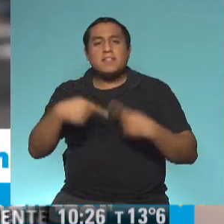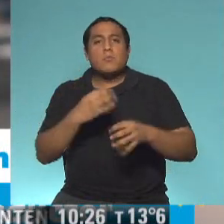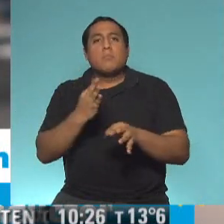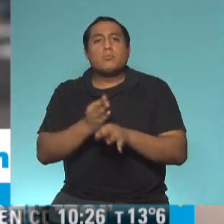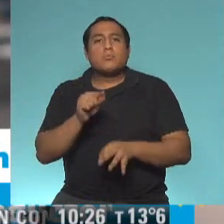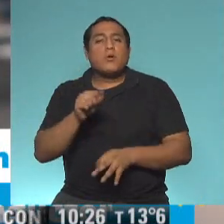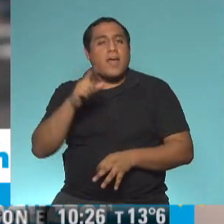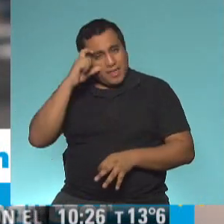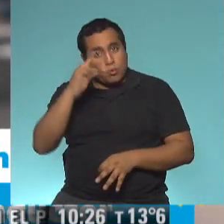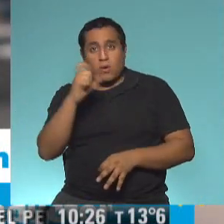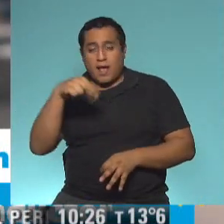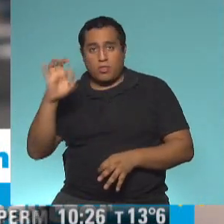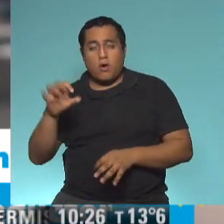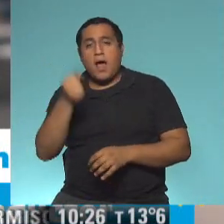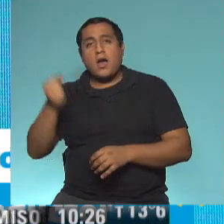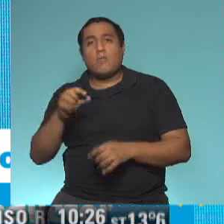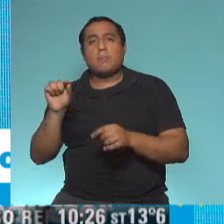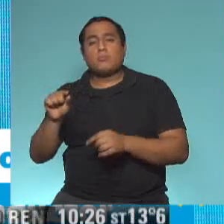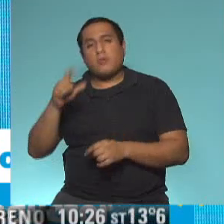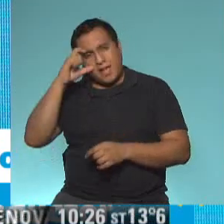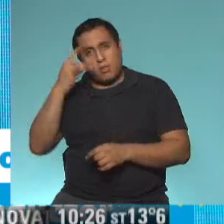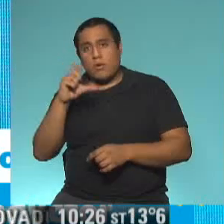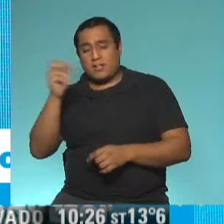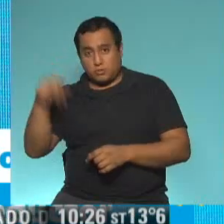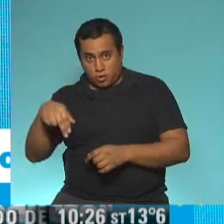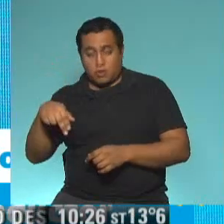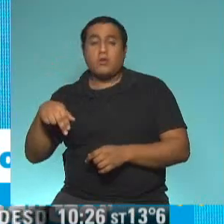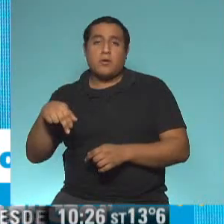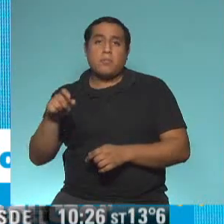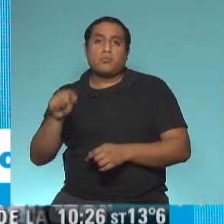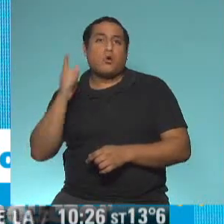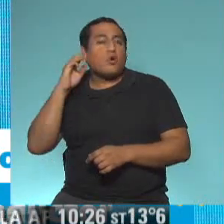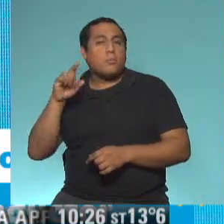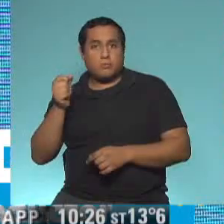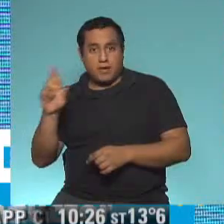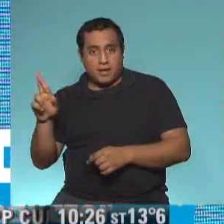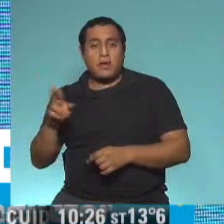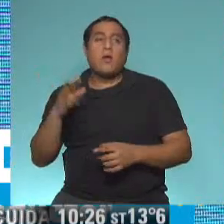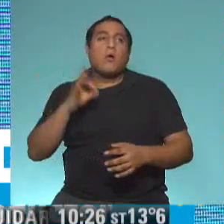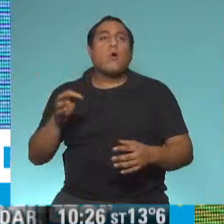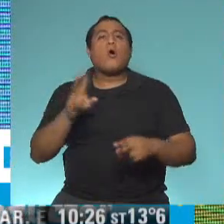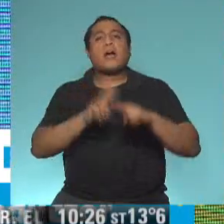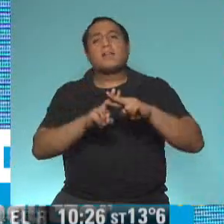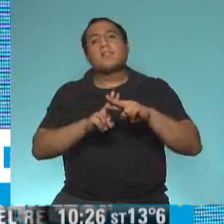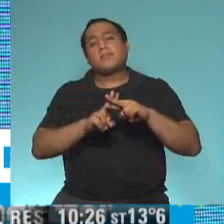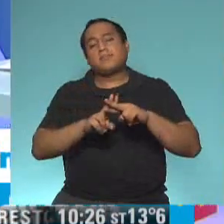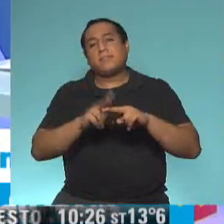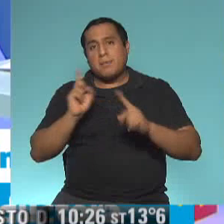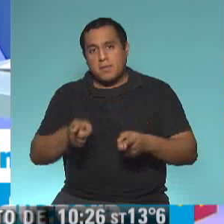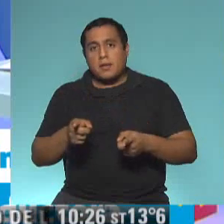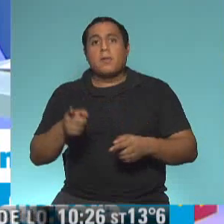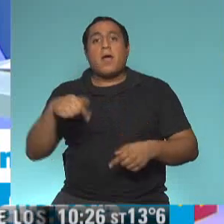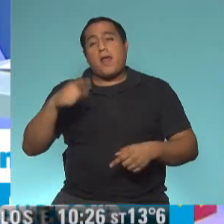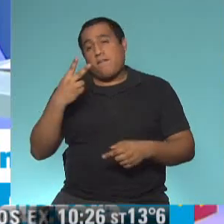.educacion.gob.ar O con el hashtag MiPromesa en nuestras redes. Este 20 de junio tan especial.